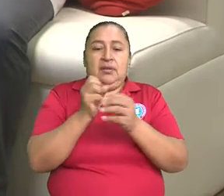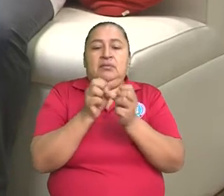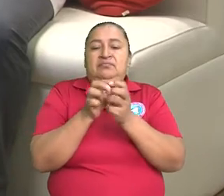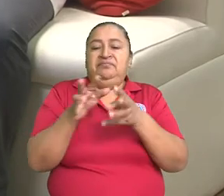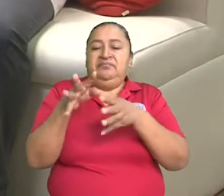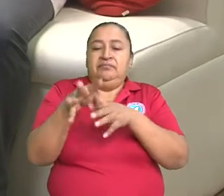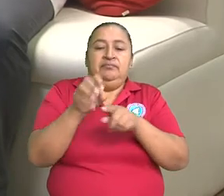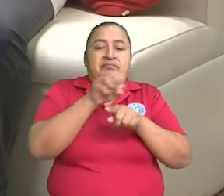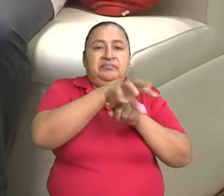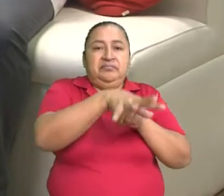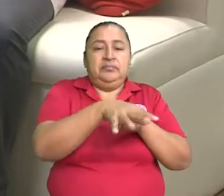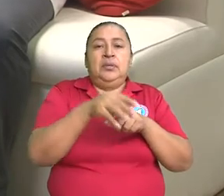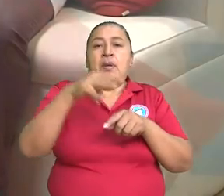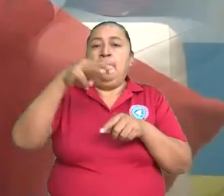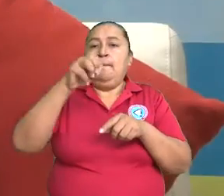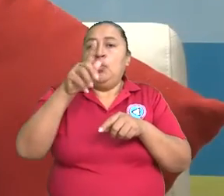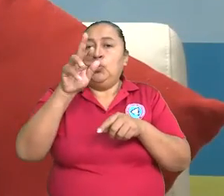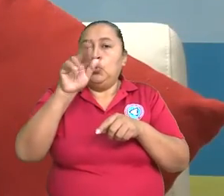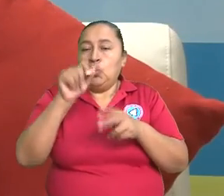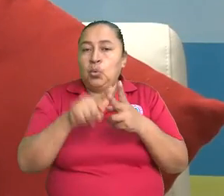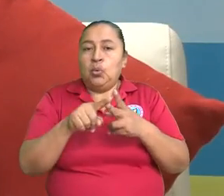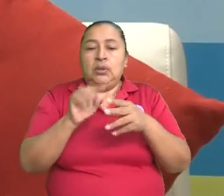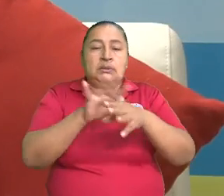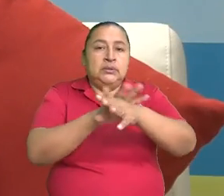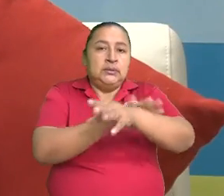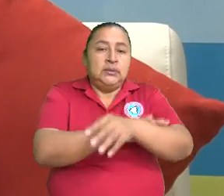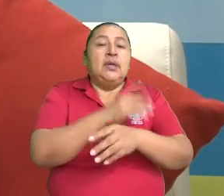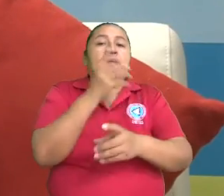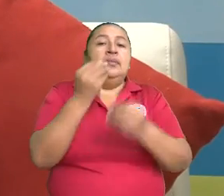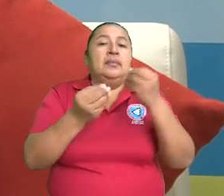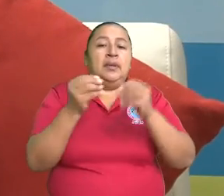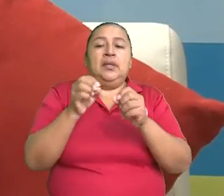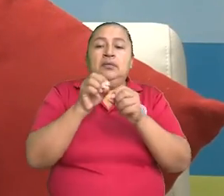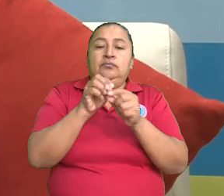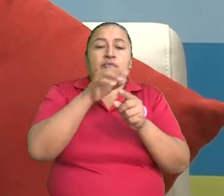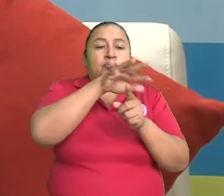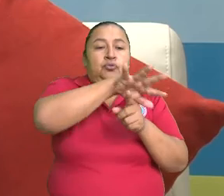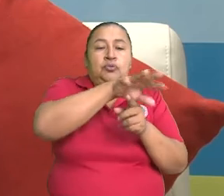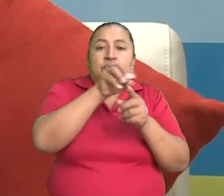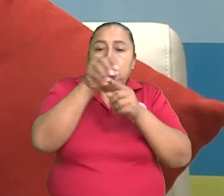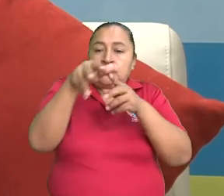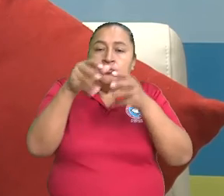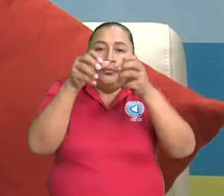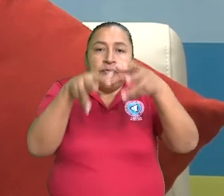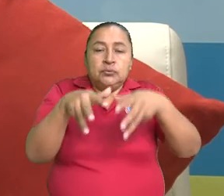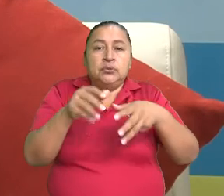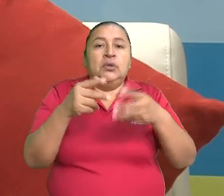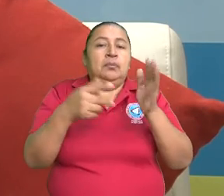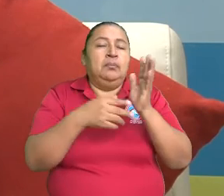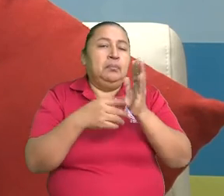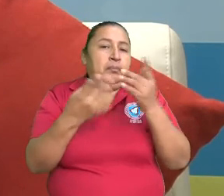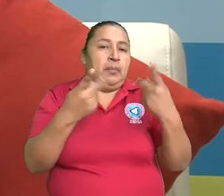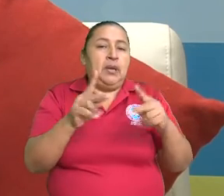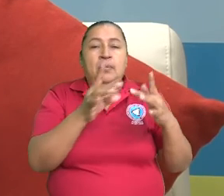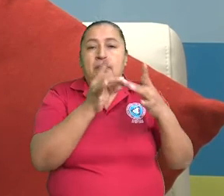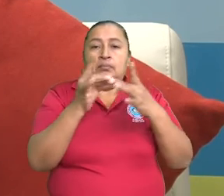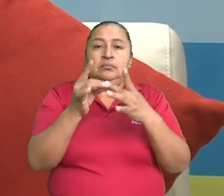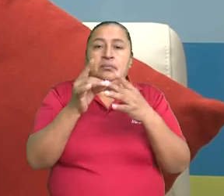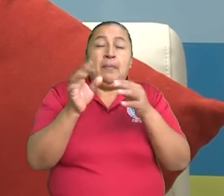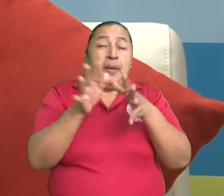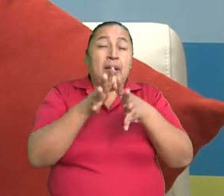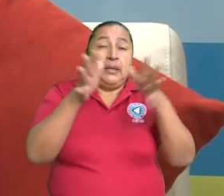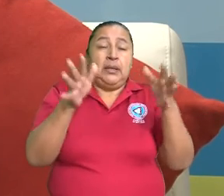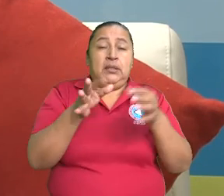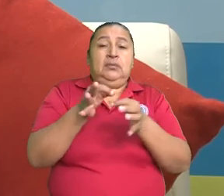Tiene ramas motoras, ramas sensitivas, y estas van a ir a enervar por diferentes estructuras. Principalmente, o la más, por así decirlo, grande,